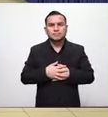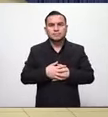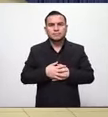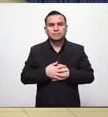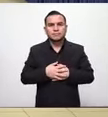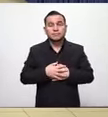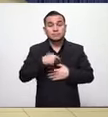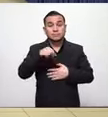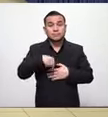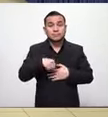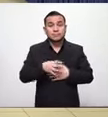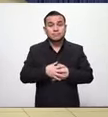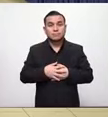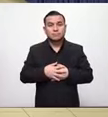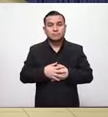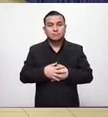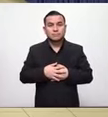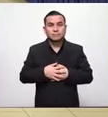ahora